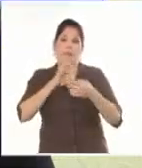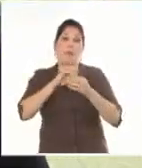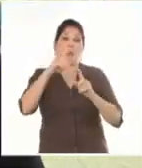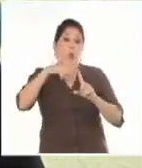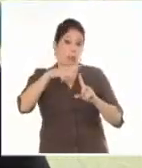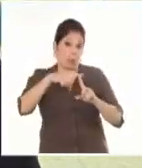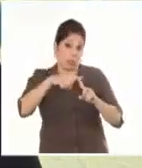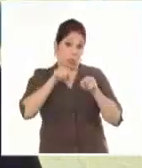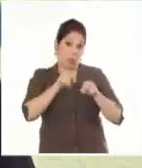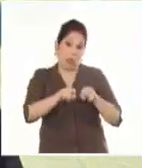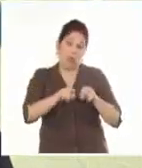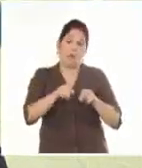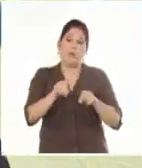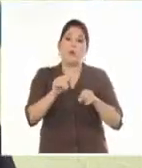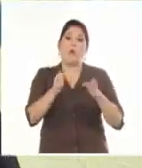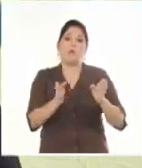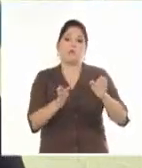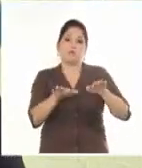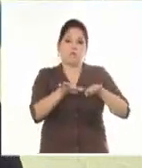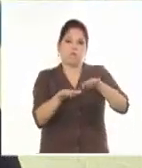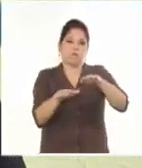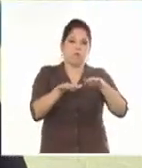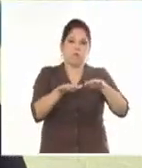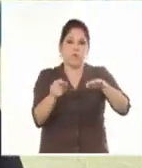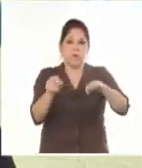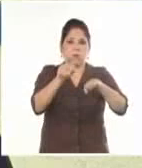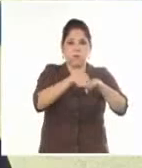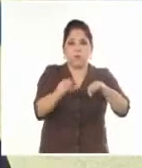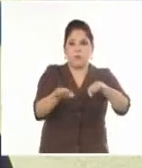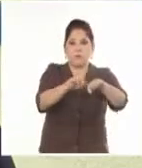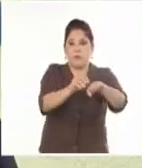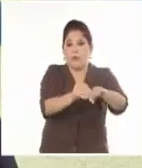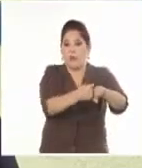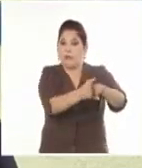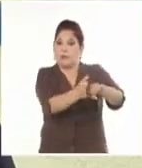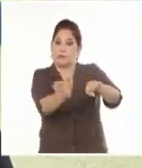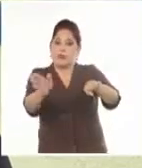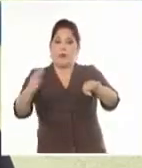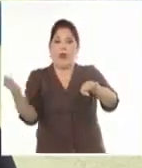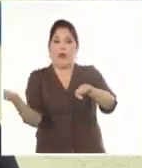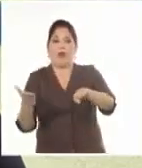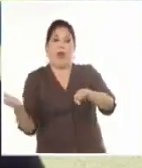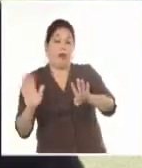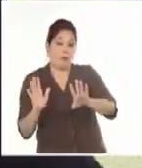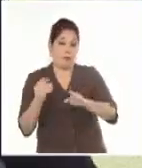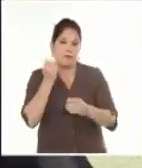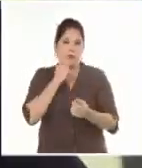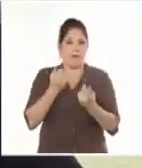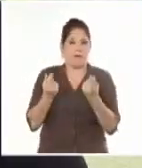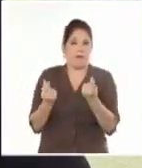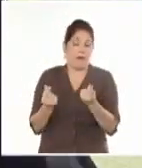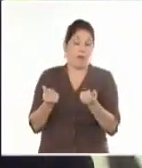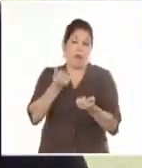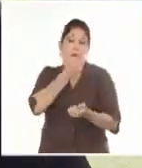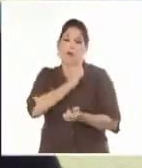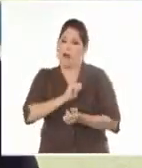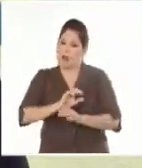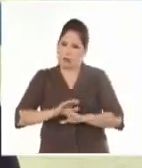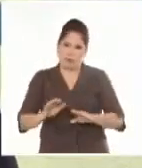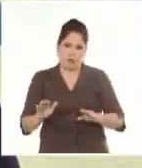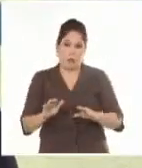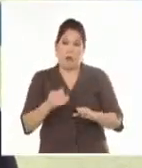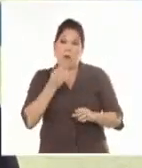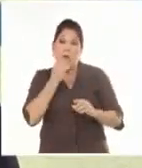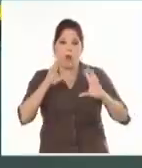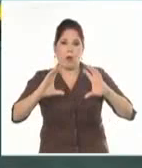se debe montar en Patana y transportar hacia Boquerón, de Santiago a Boquerón, para una vía más rápida, más económica y de mayor cantidad, o sea que posibilita